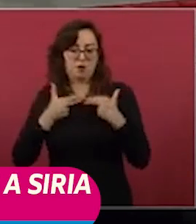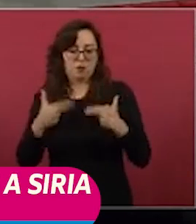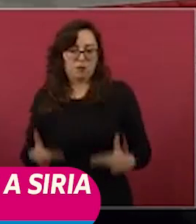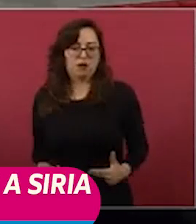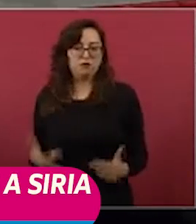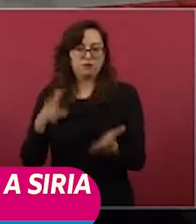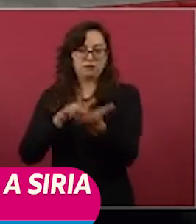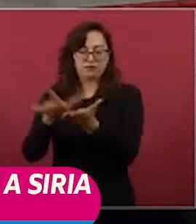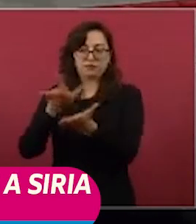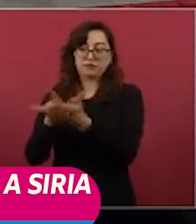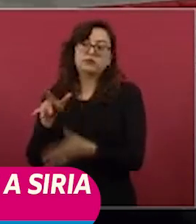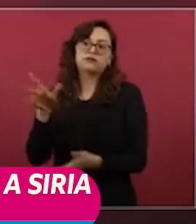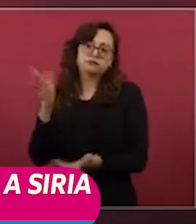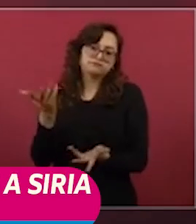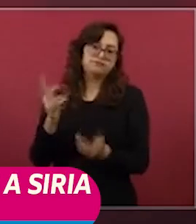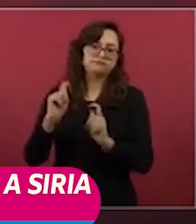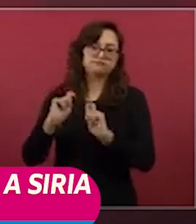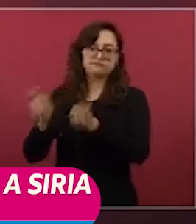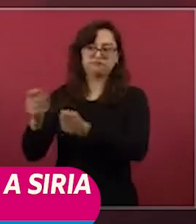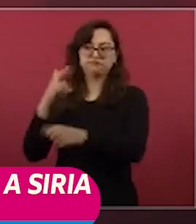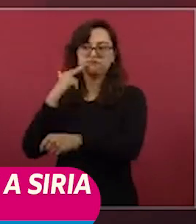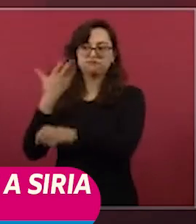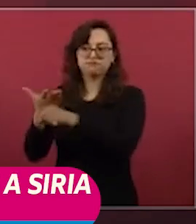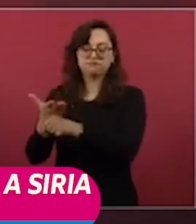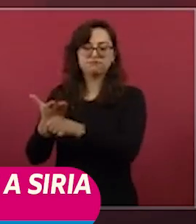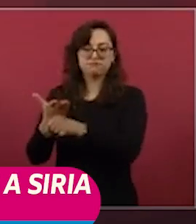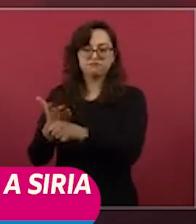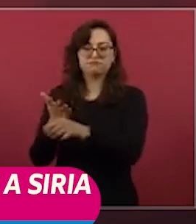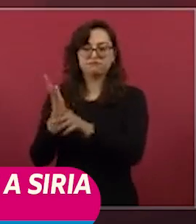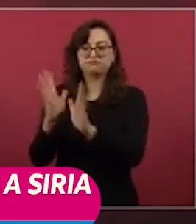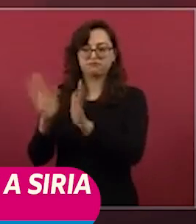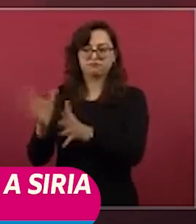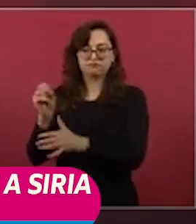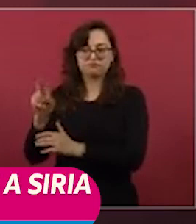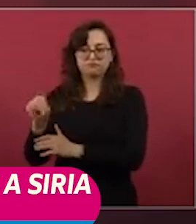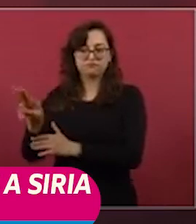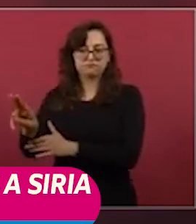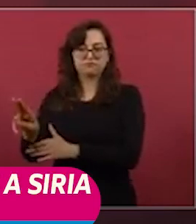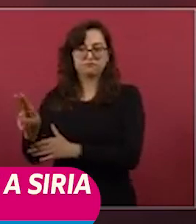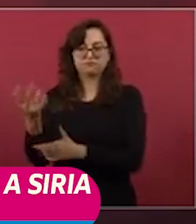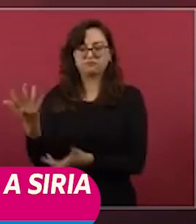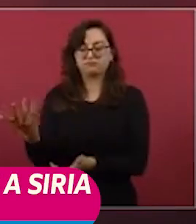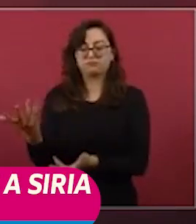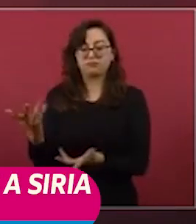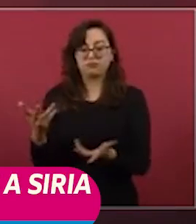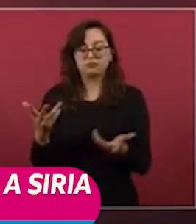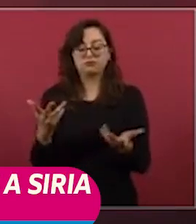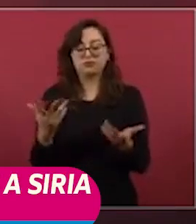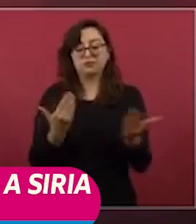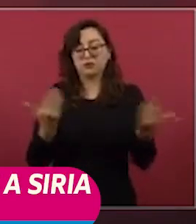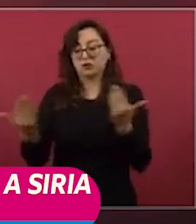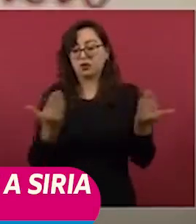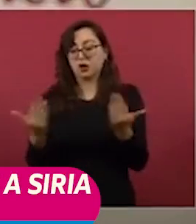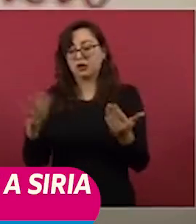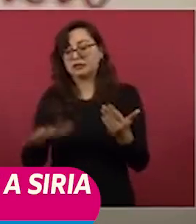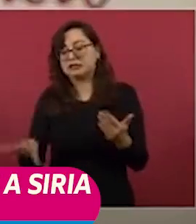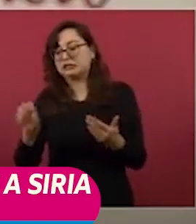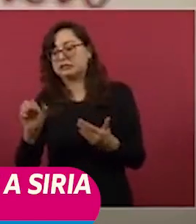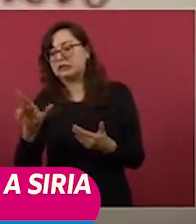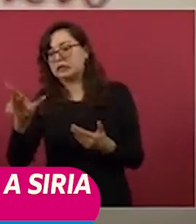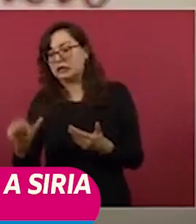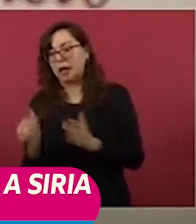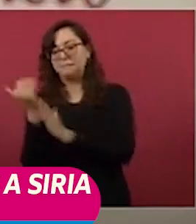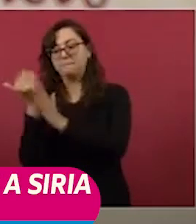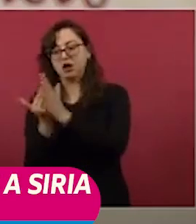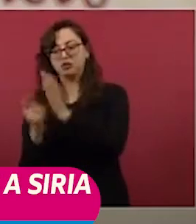en la región y estas cifras que les acabo de dar son confirmadas por la ONU, para darnos una idea de los impactos en Turquía y en Siria.